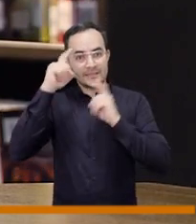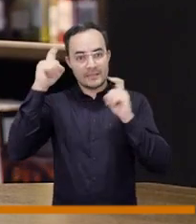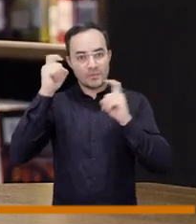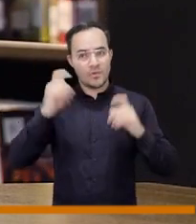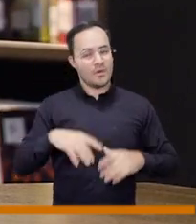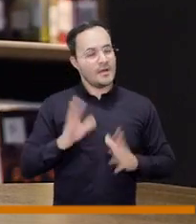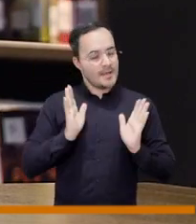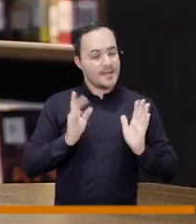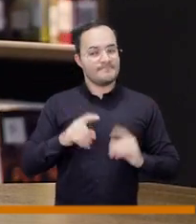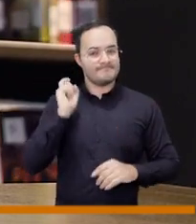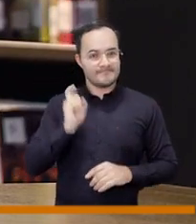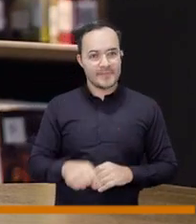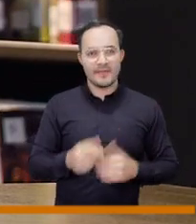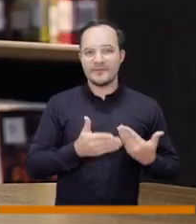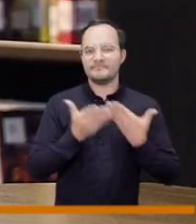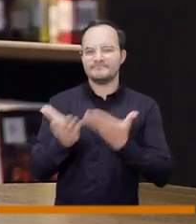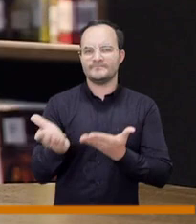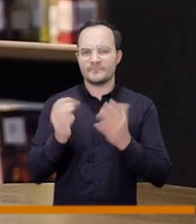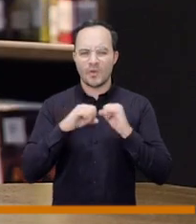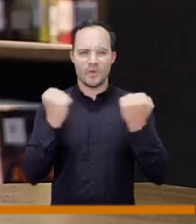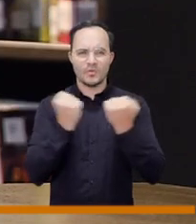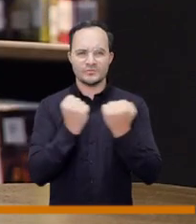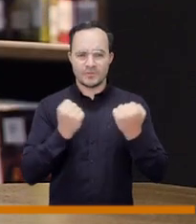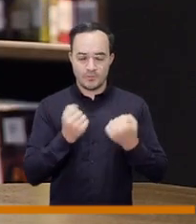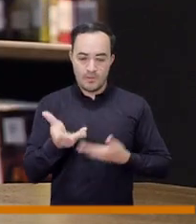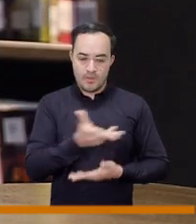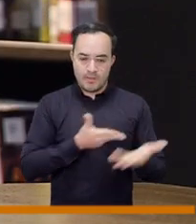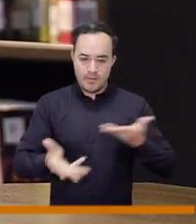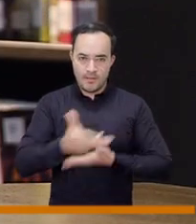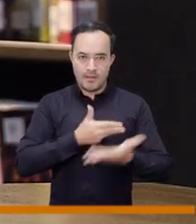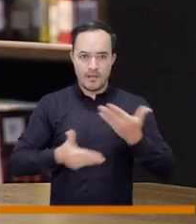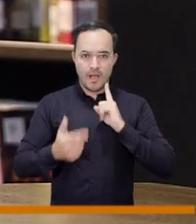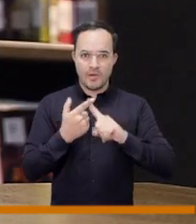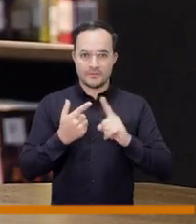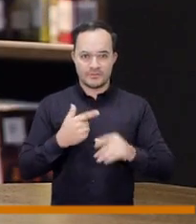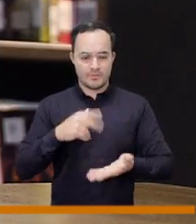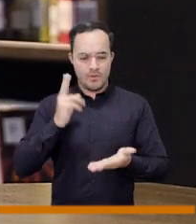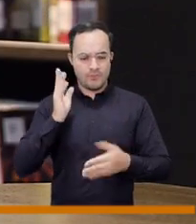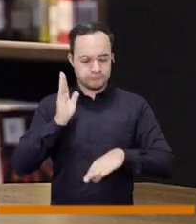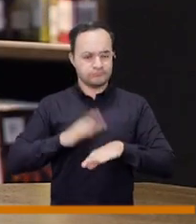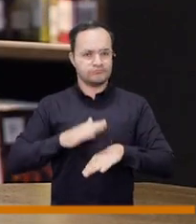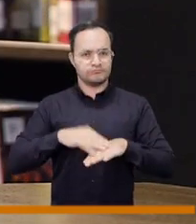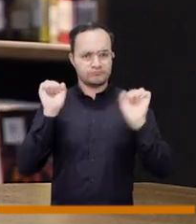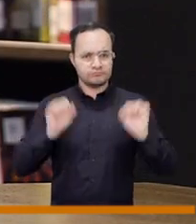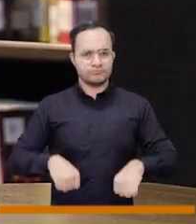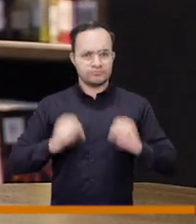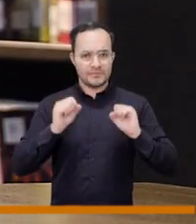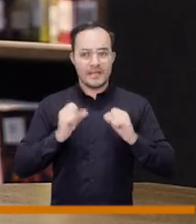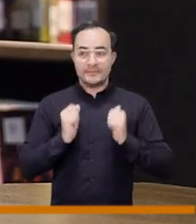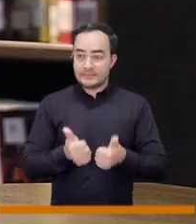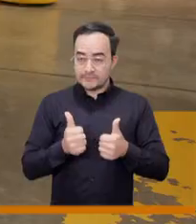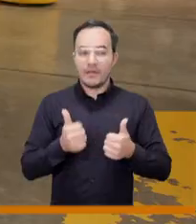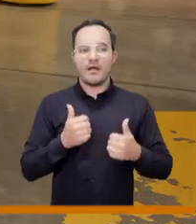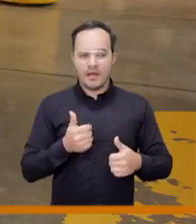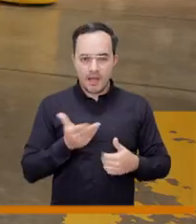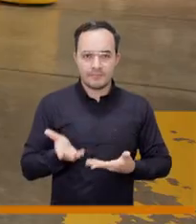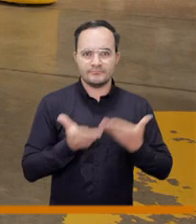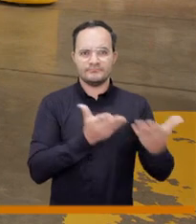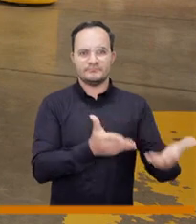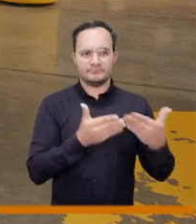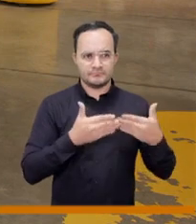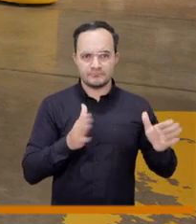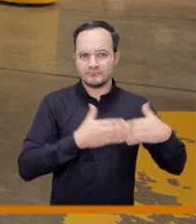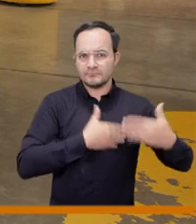y tigo deberán tramitar ante el consejo de la ciudad las aprobaciones necesarias para avanzar